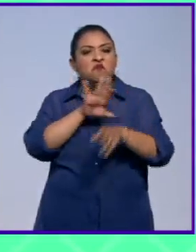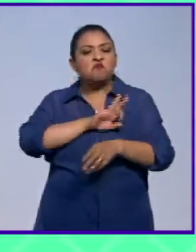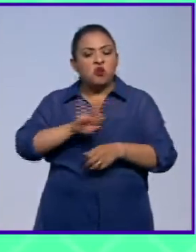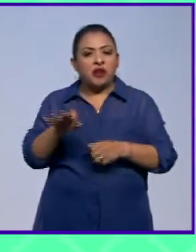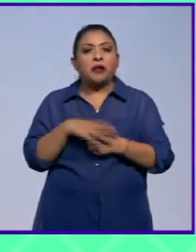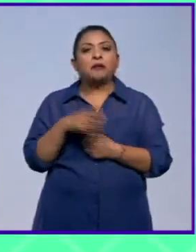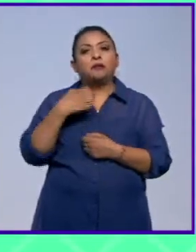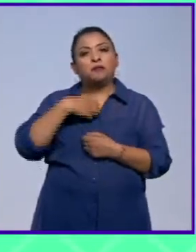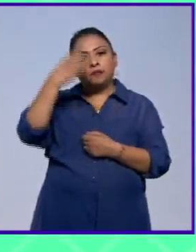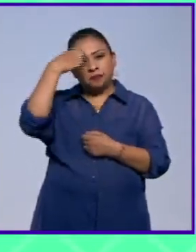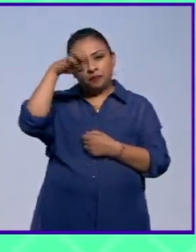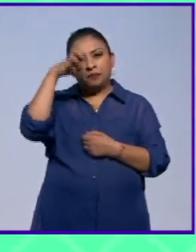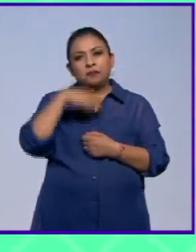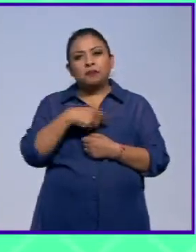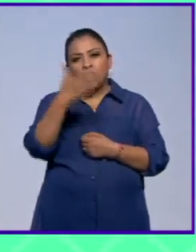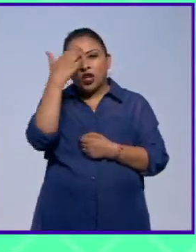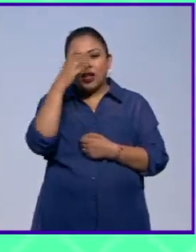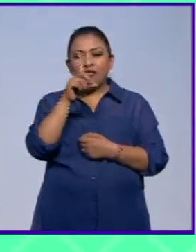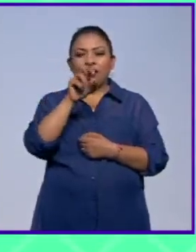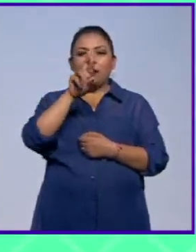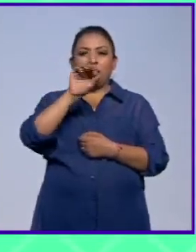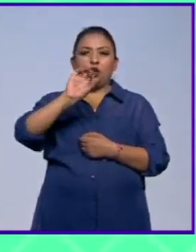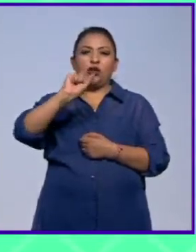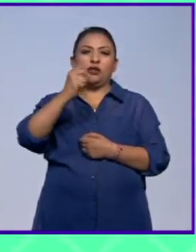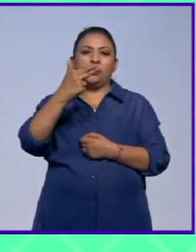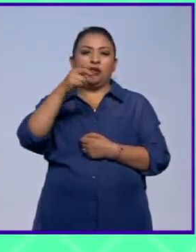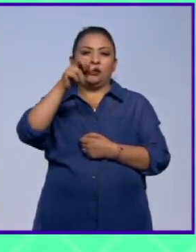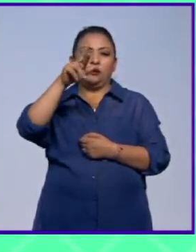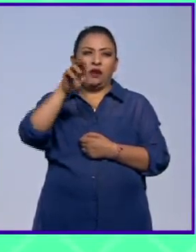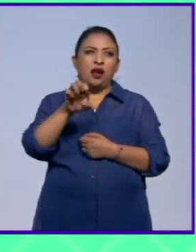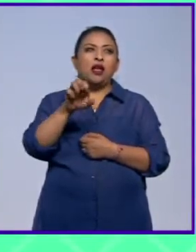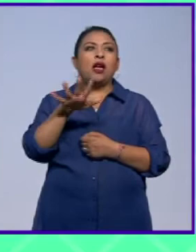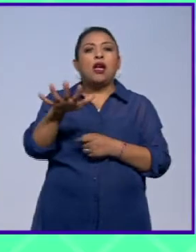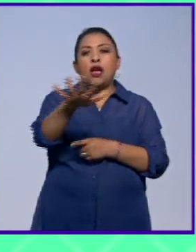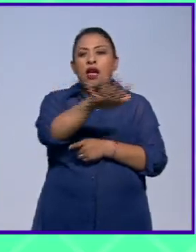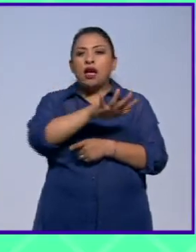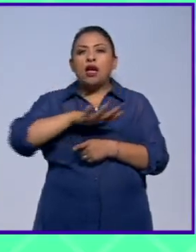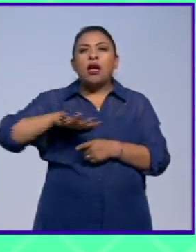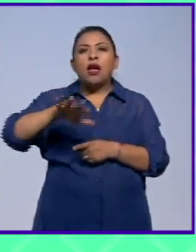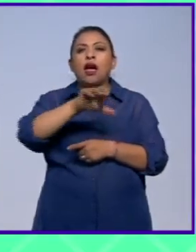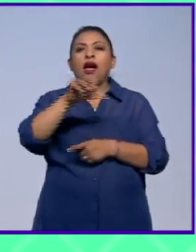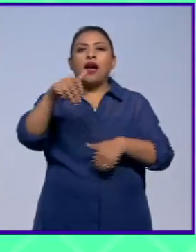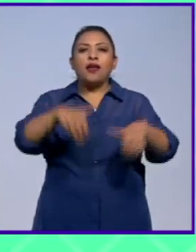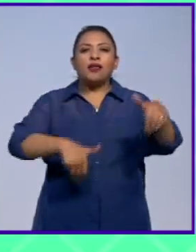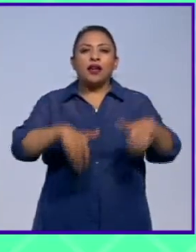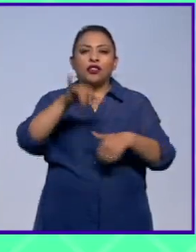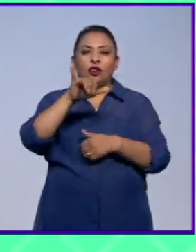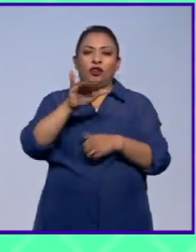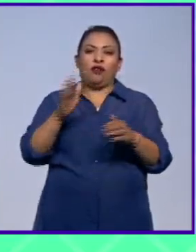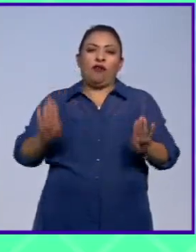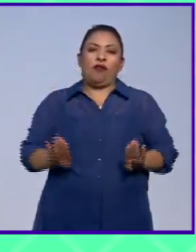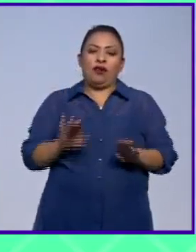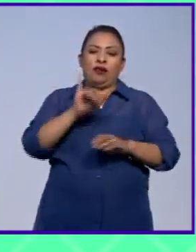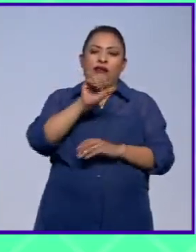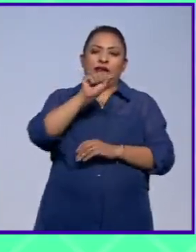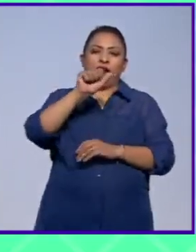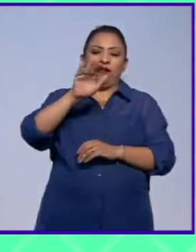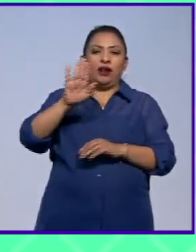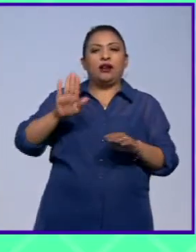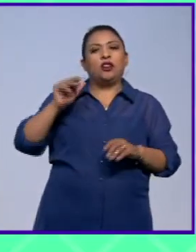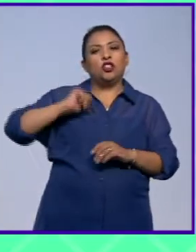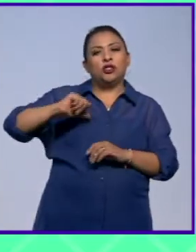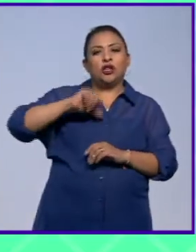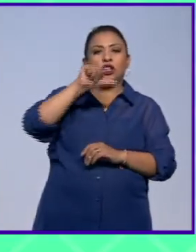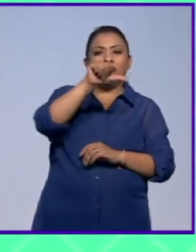la experiencia de acercarse a la dramaturgia de William Shakespeare desde un espacio concebido para el teatro isabelino en los siglos 16 y